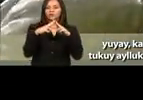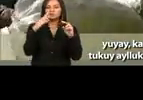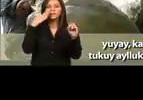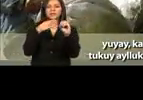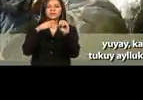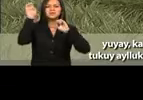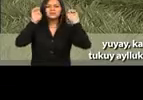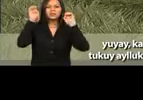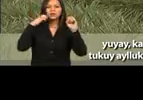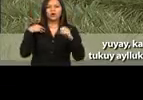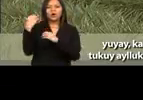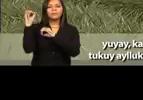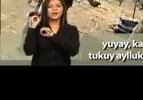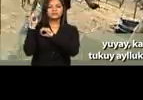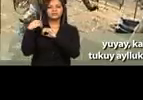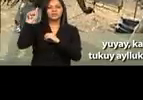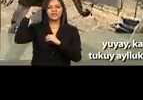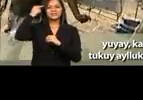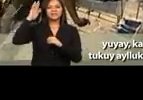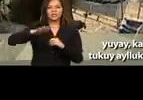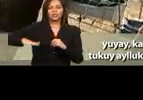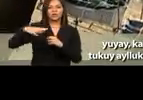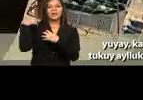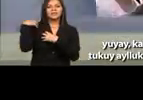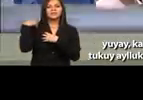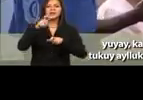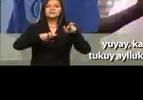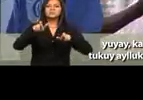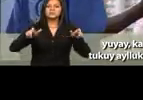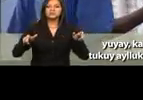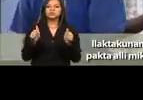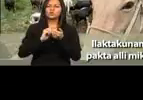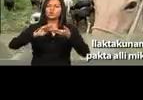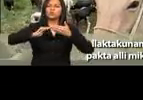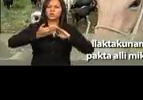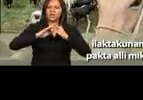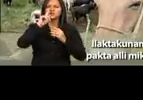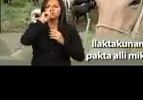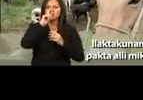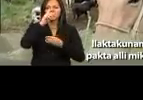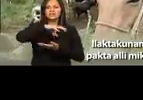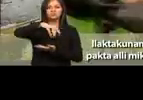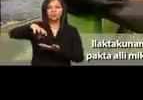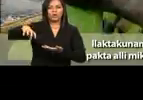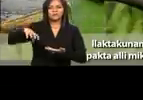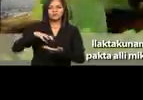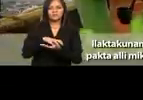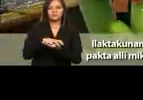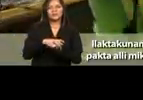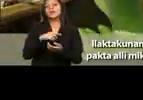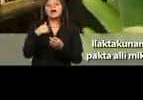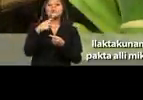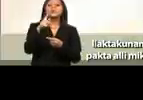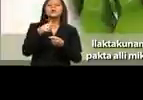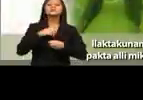objetivo estratégico y obligación del Estado la garantía a las personas, comunas, comunidades, pueblos y nacionalidades a la